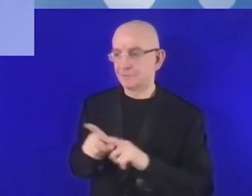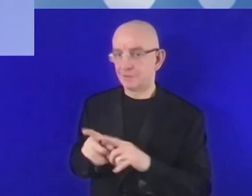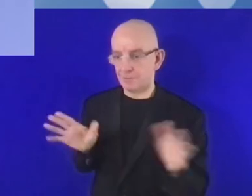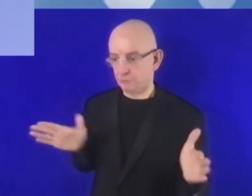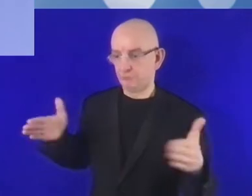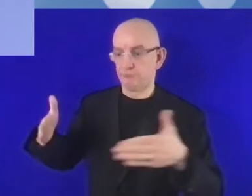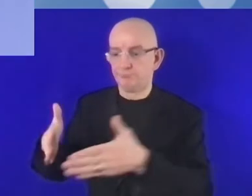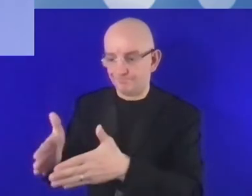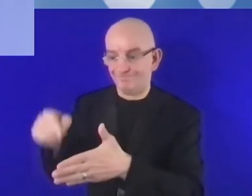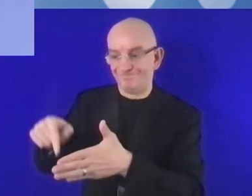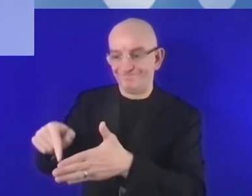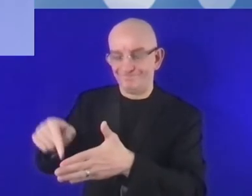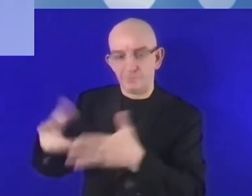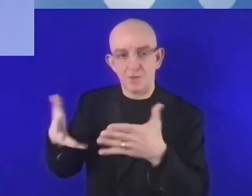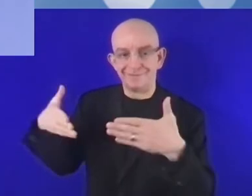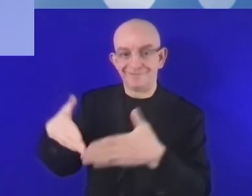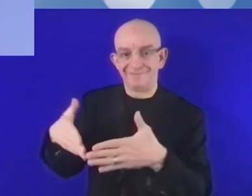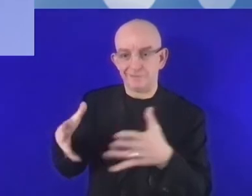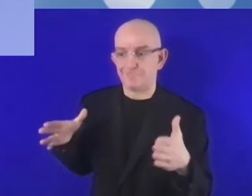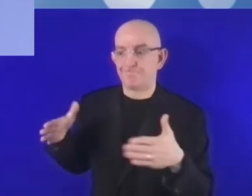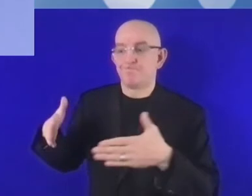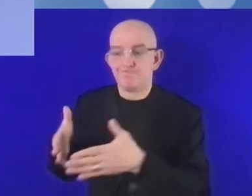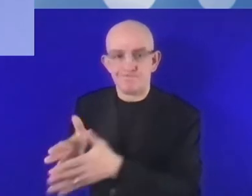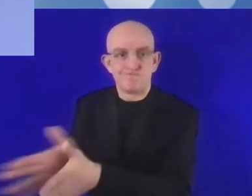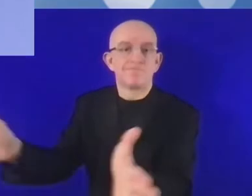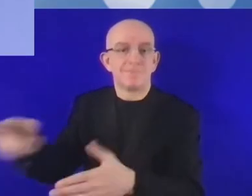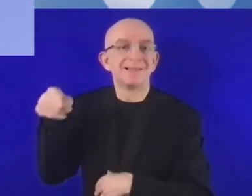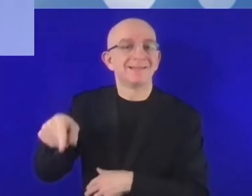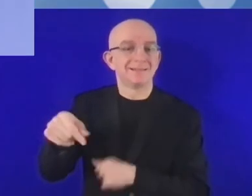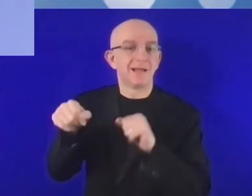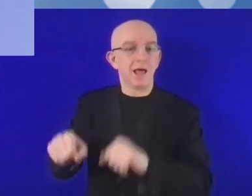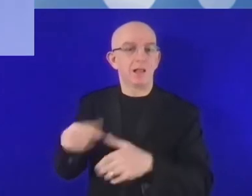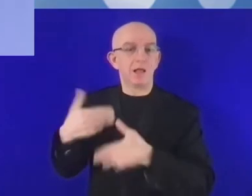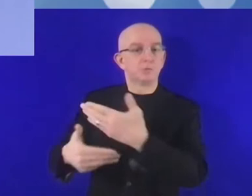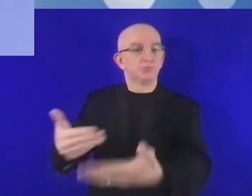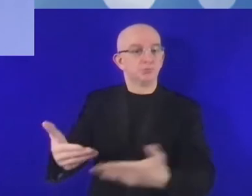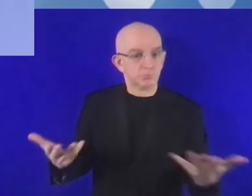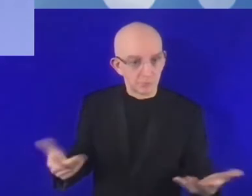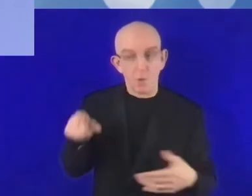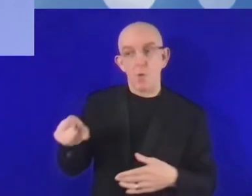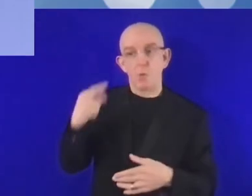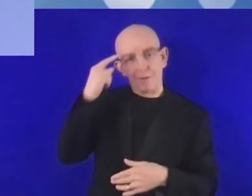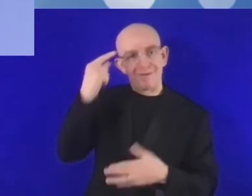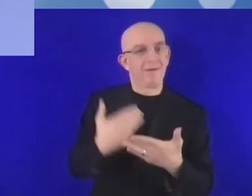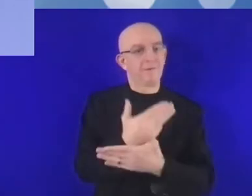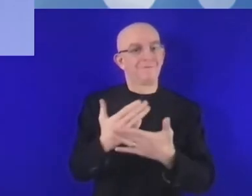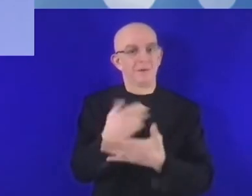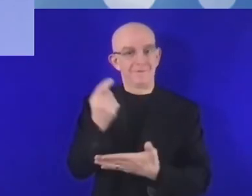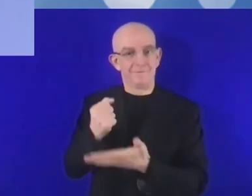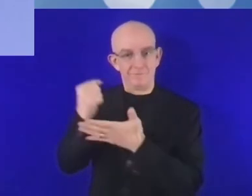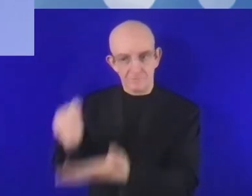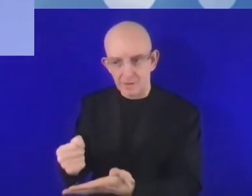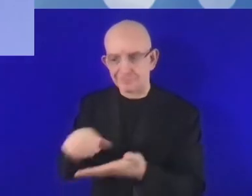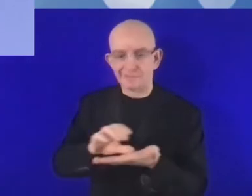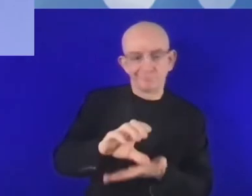problemas que tienen que ver, por ejemplo, con el registro de nuevas entidades